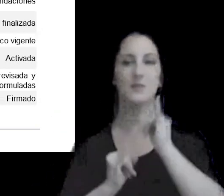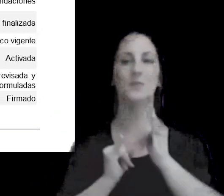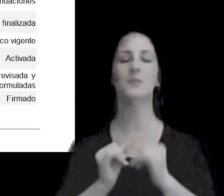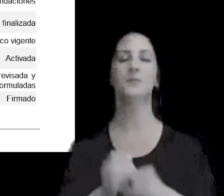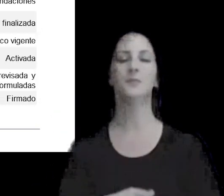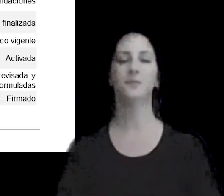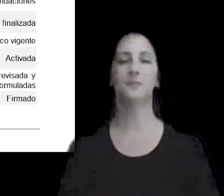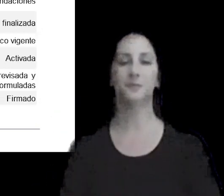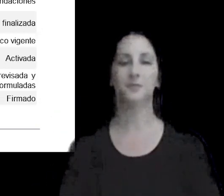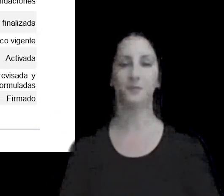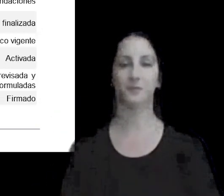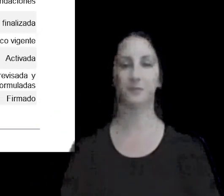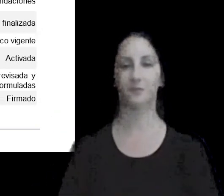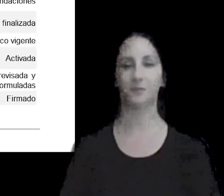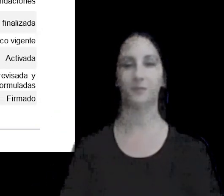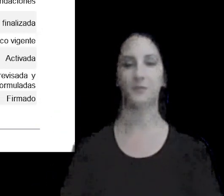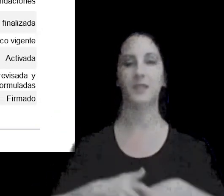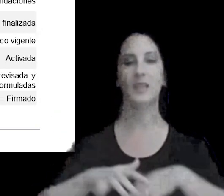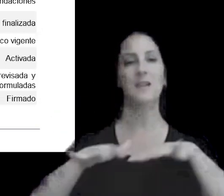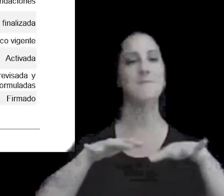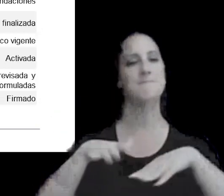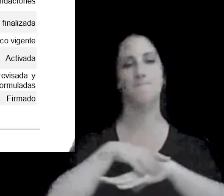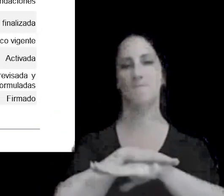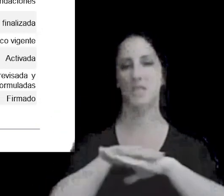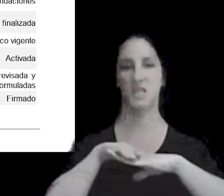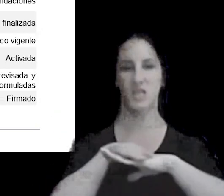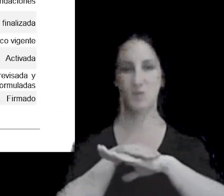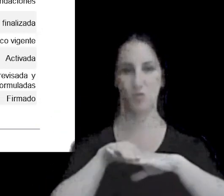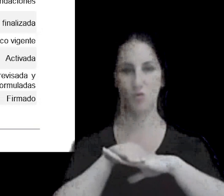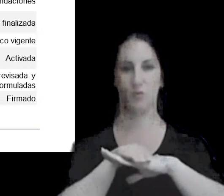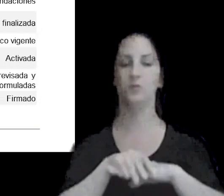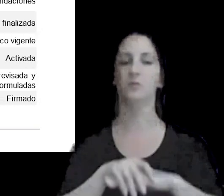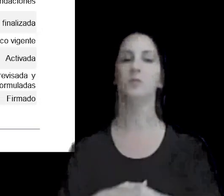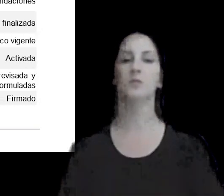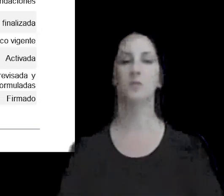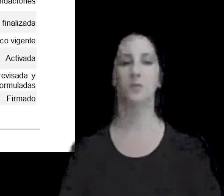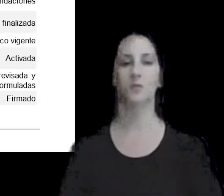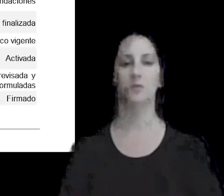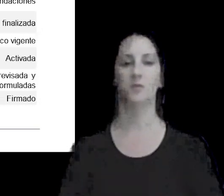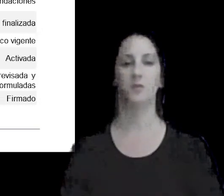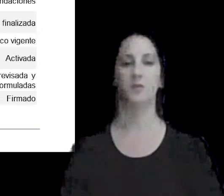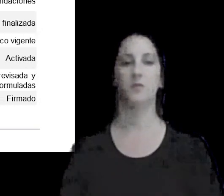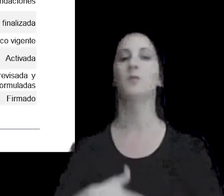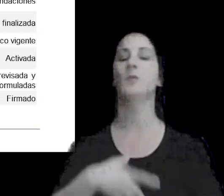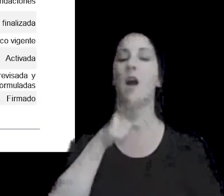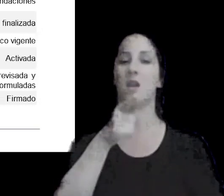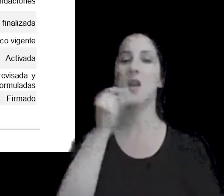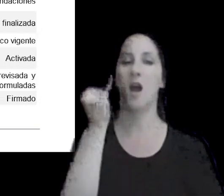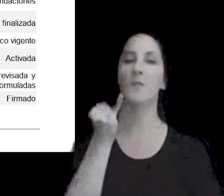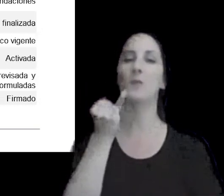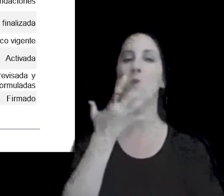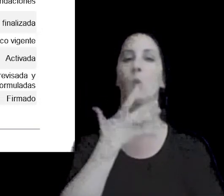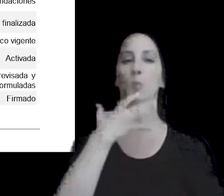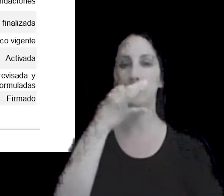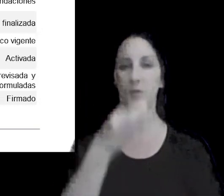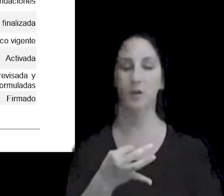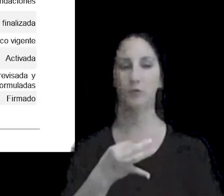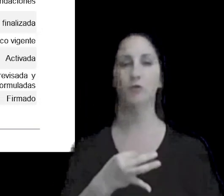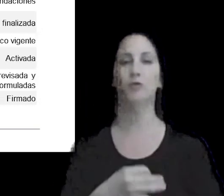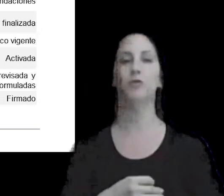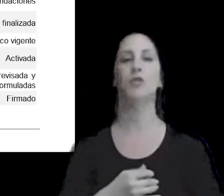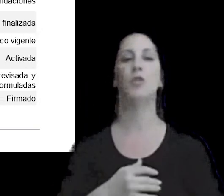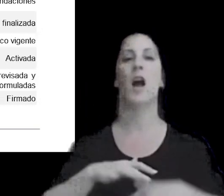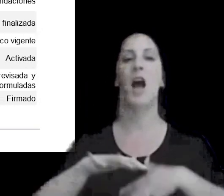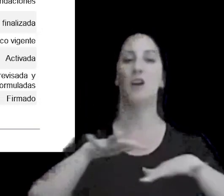las acciones el estándar mínimo donde tiene un cumplimiento en lo que es la acción